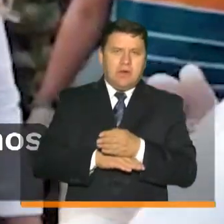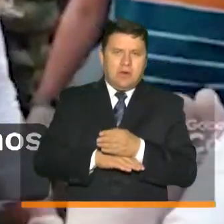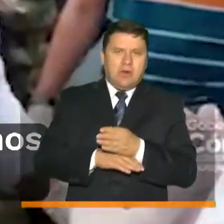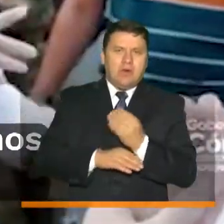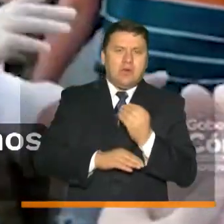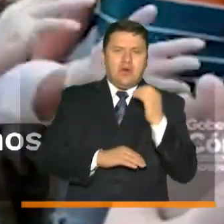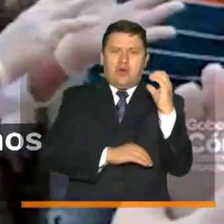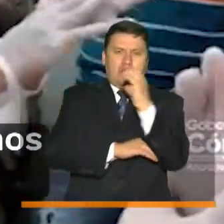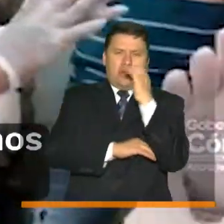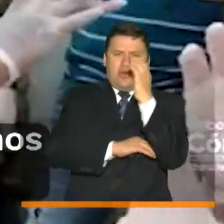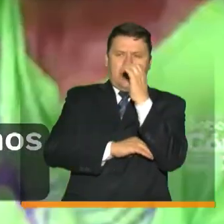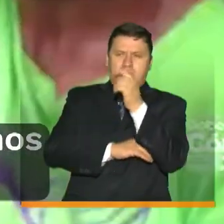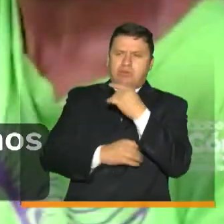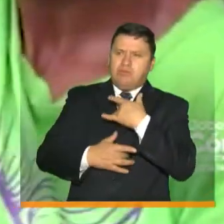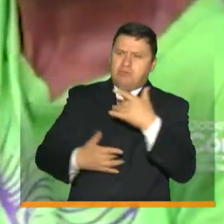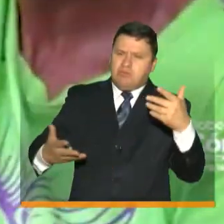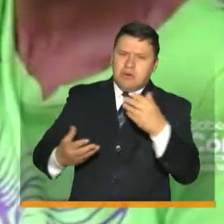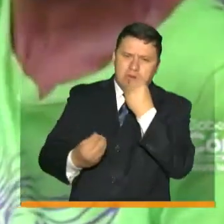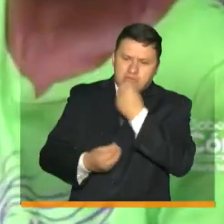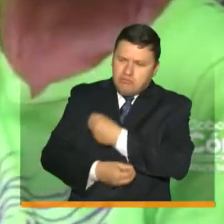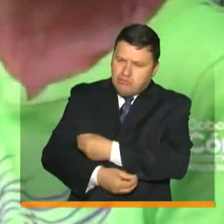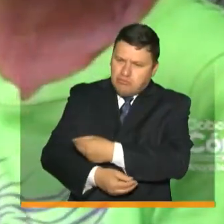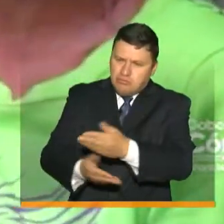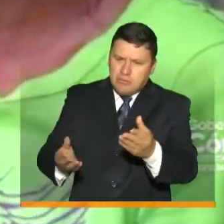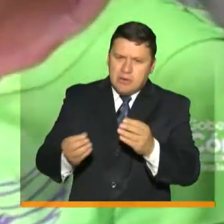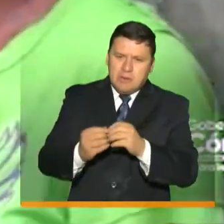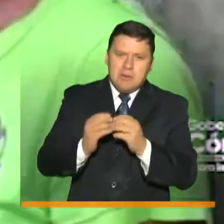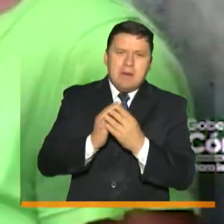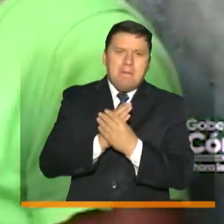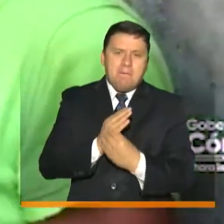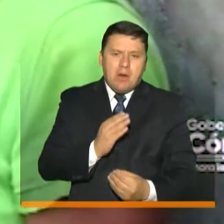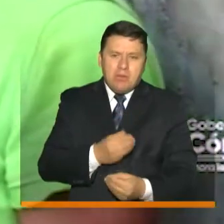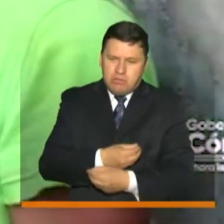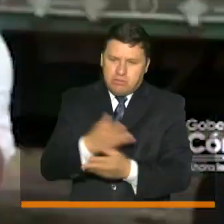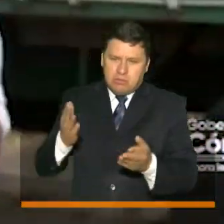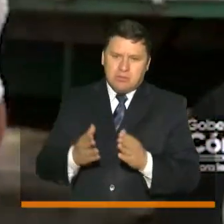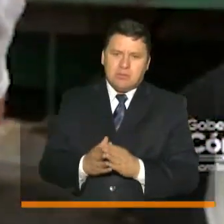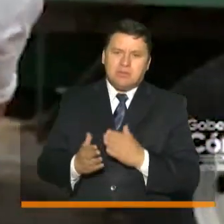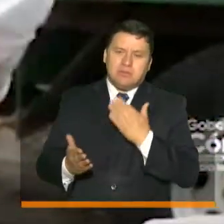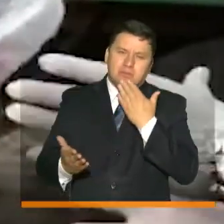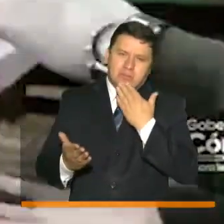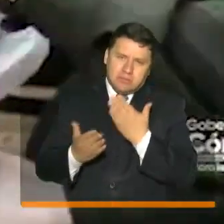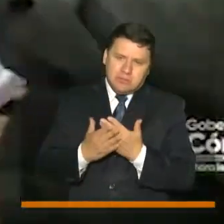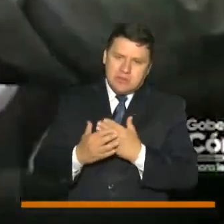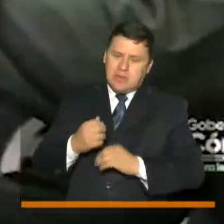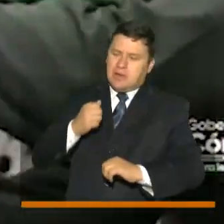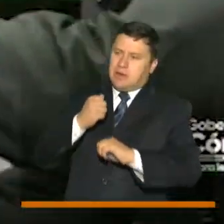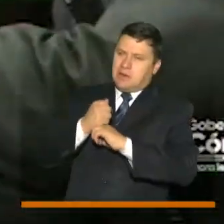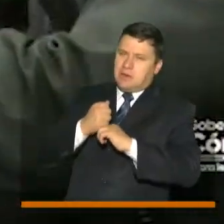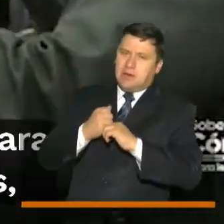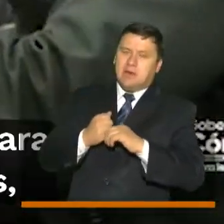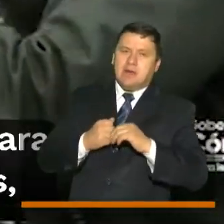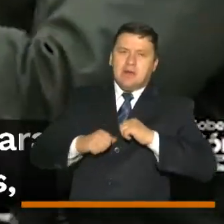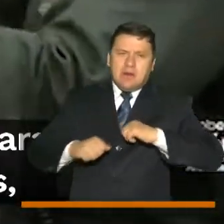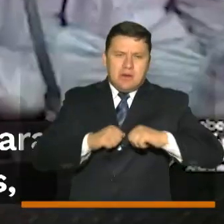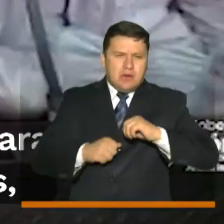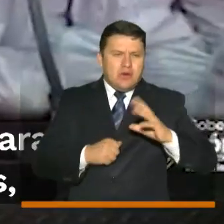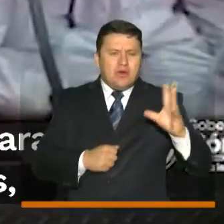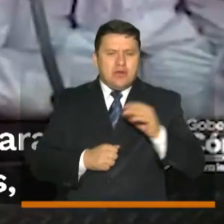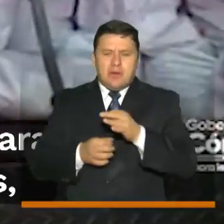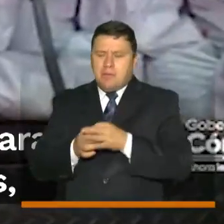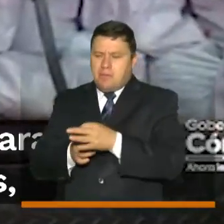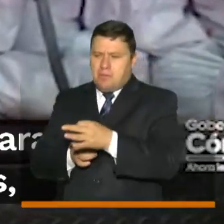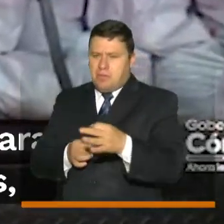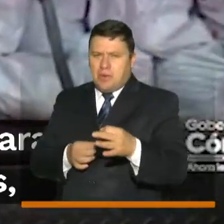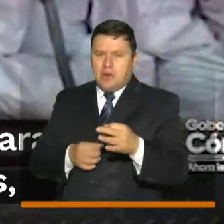muchos colombianos están donando alimentos para los sectores más vulnerables agradecemos el apoyo de las gestoras sociales de todos los